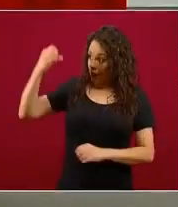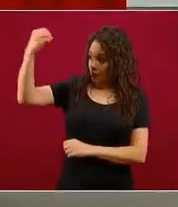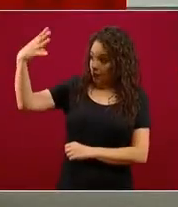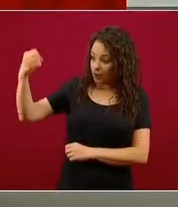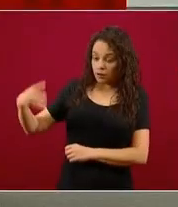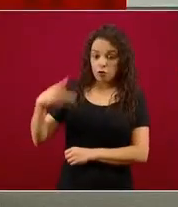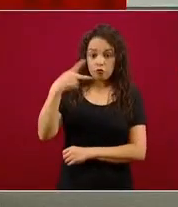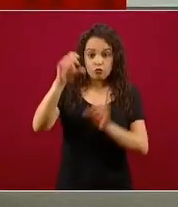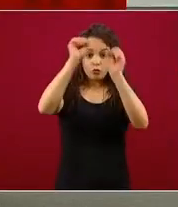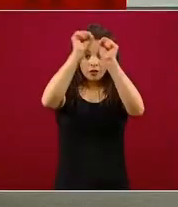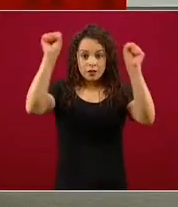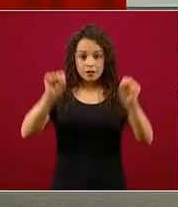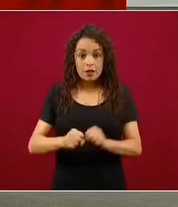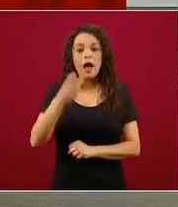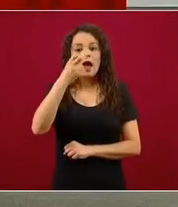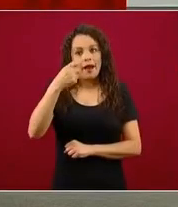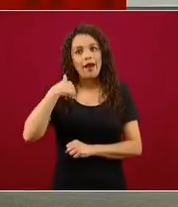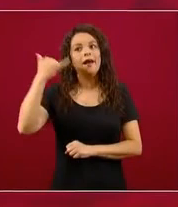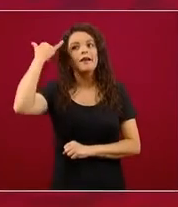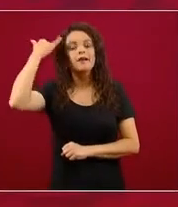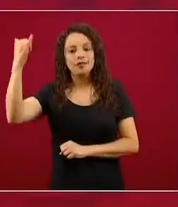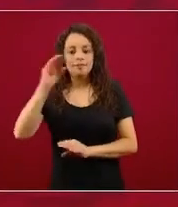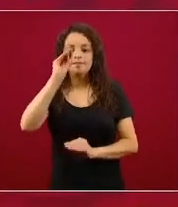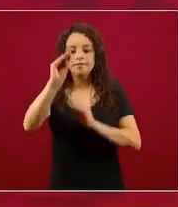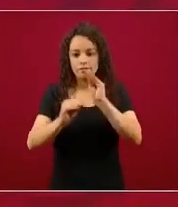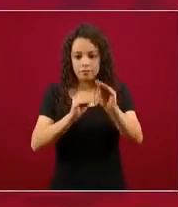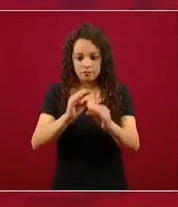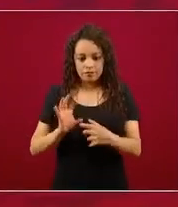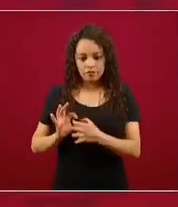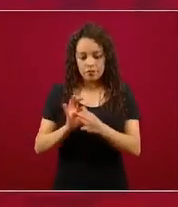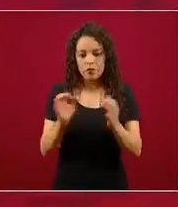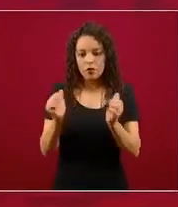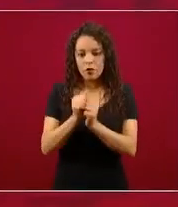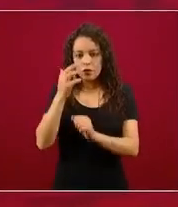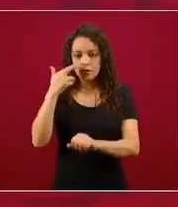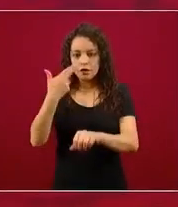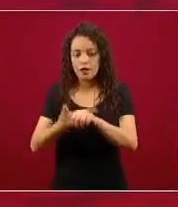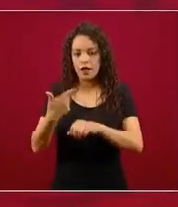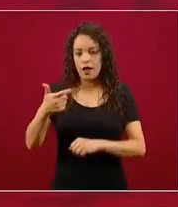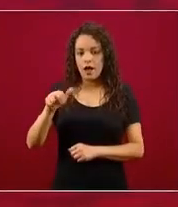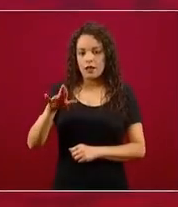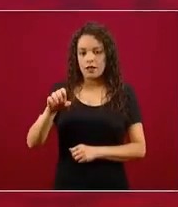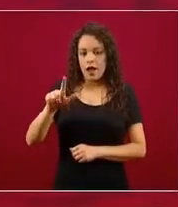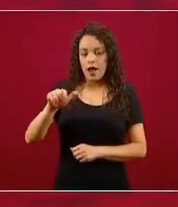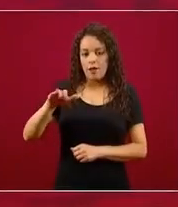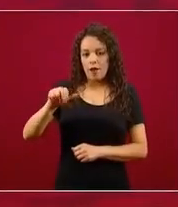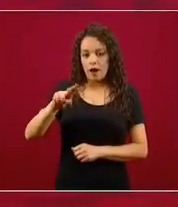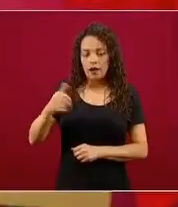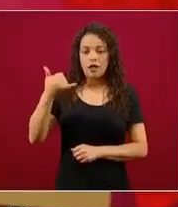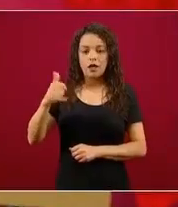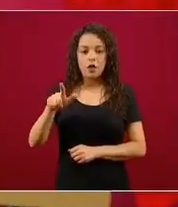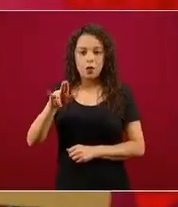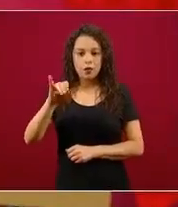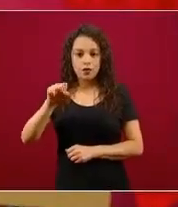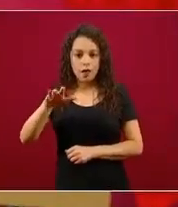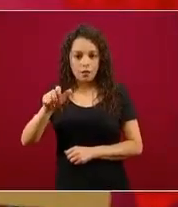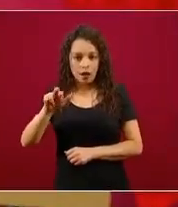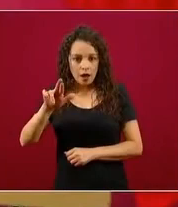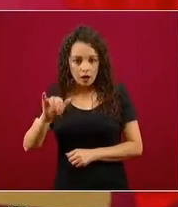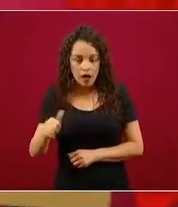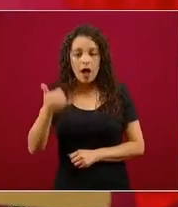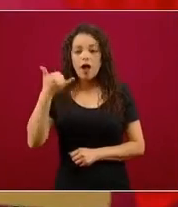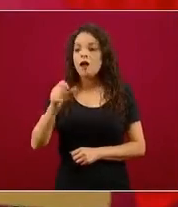y así lo diseñamos conjuntamente con la secretaria Graciela Márquez, la secretaria Luisa María Alcalde y con el Seguro Social,